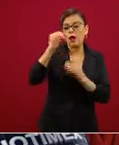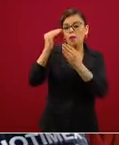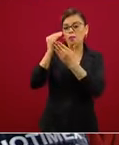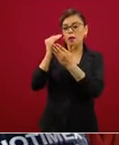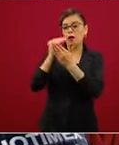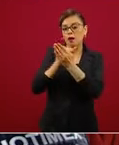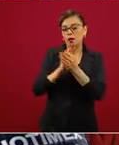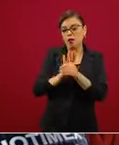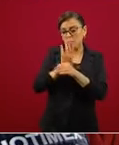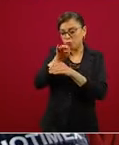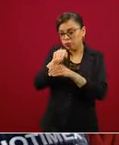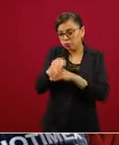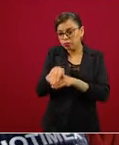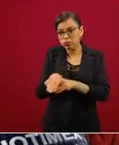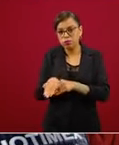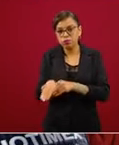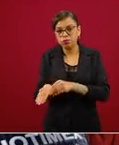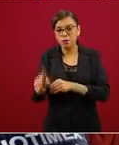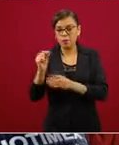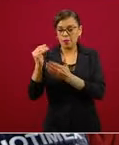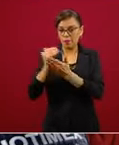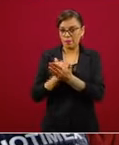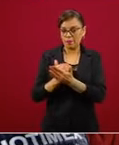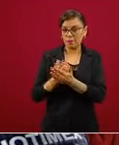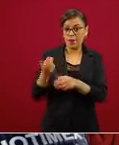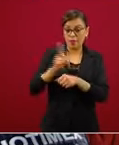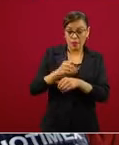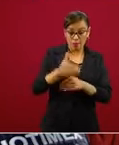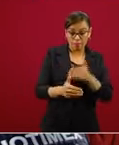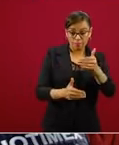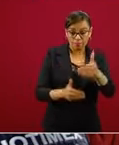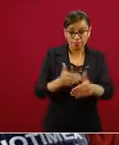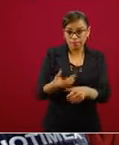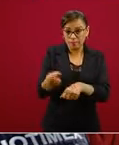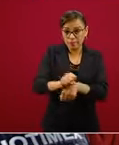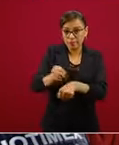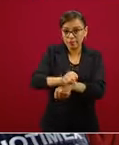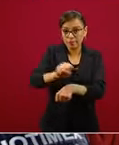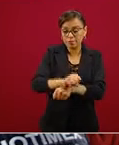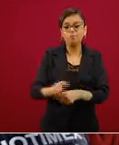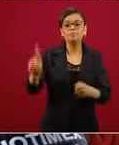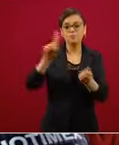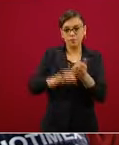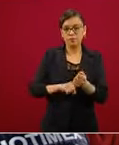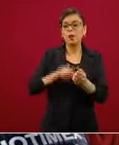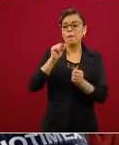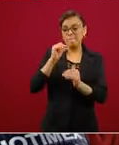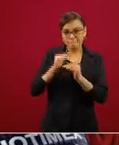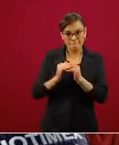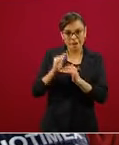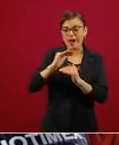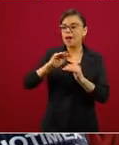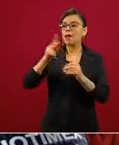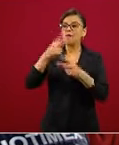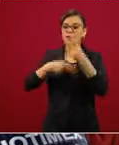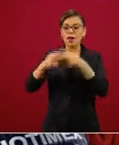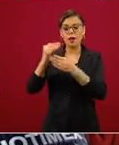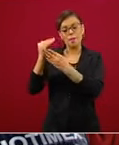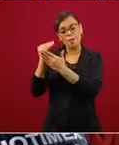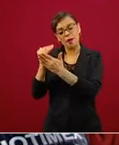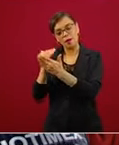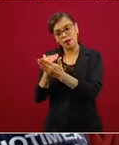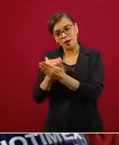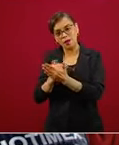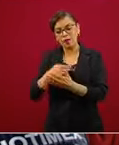en algunos pocos días o semanas vamos a tener una reducción muy sustancial de la carga de enfermedad